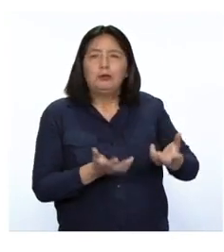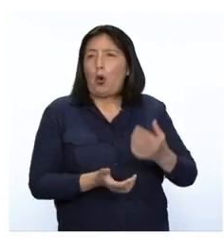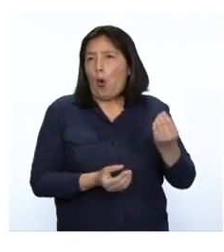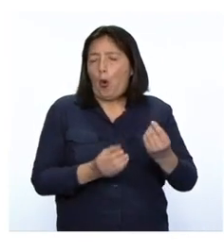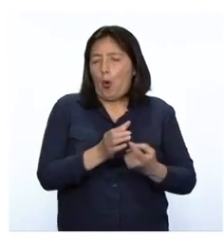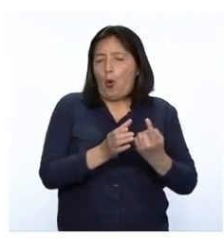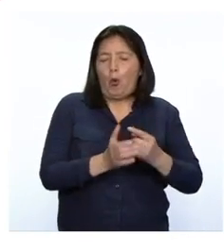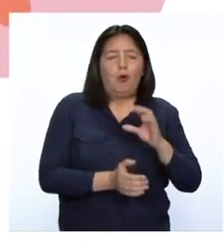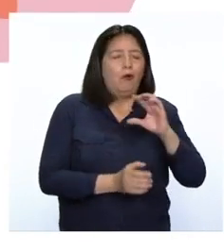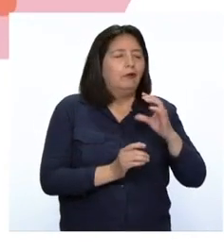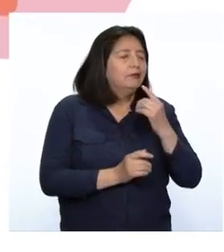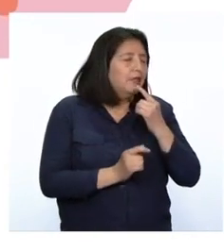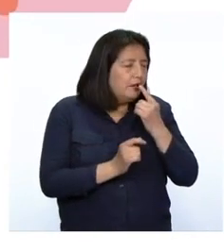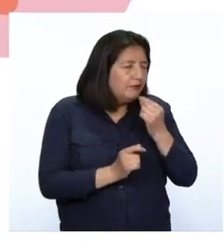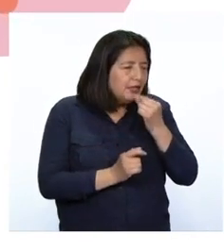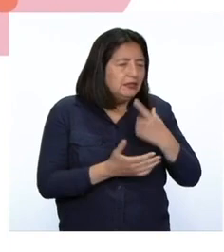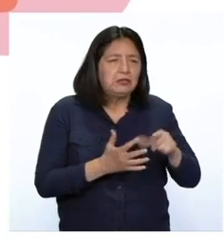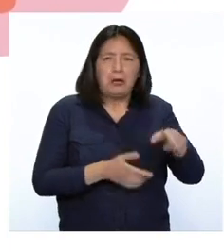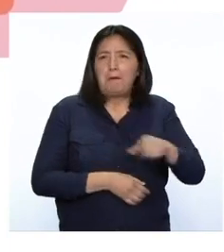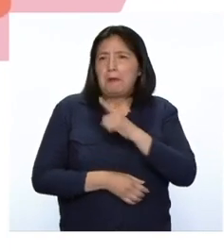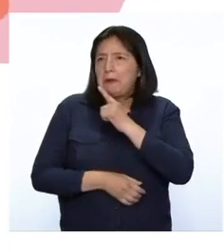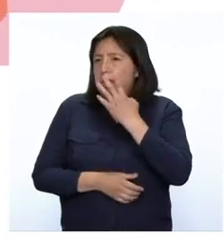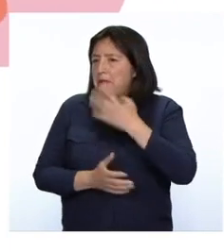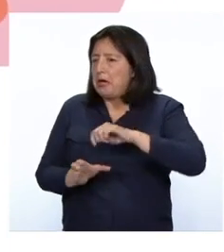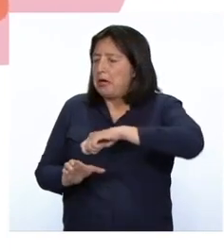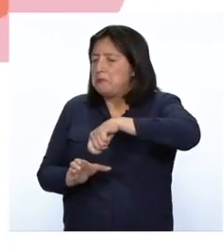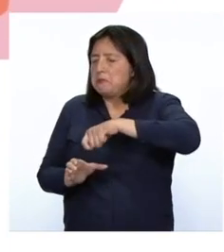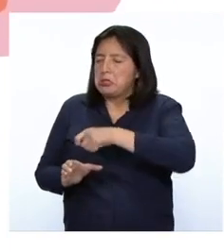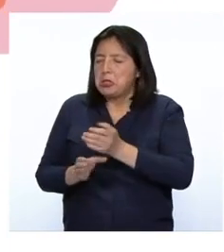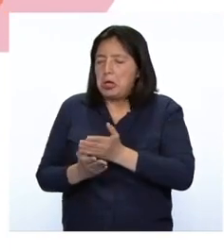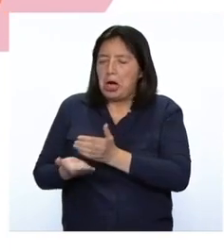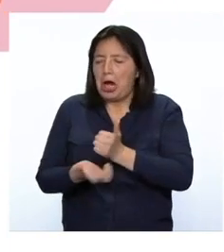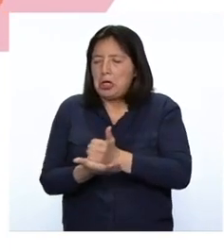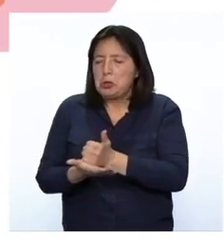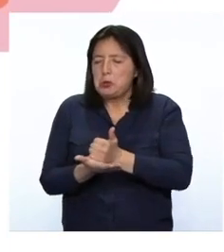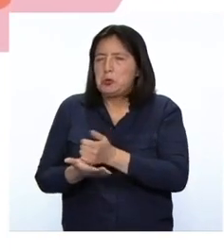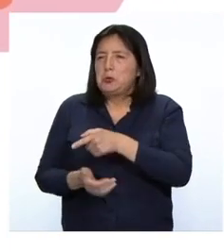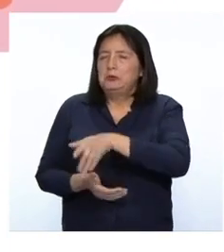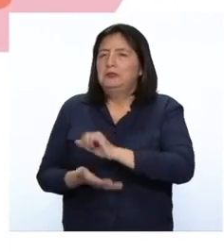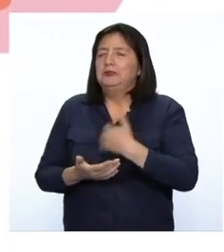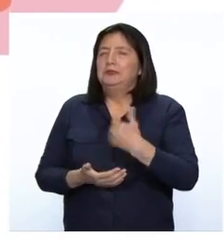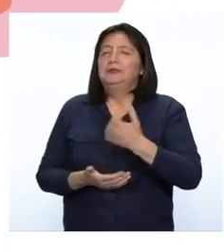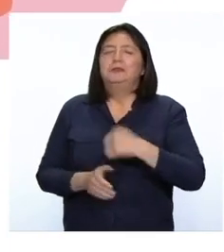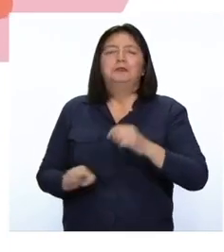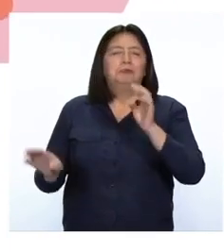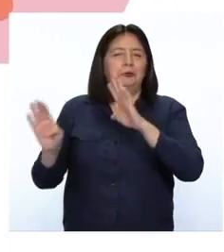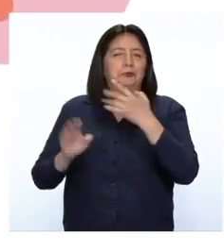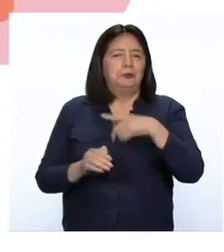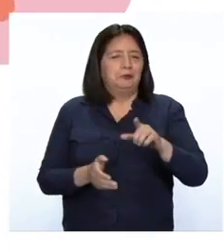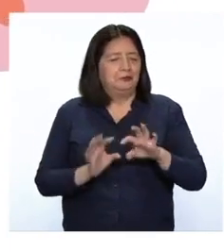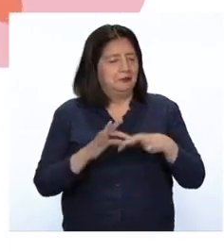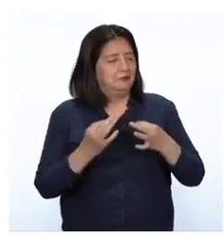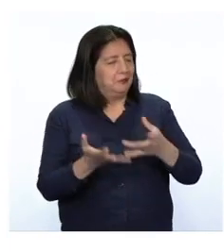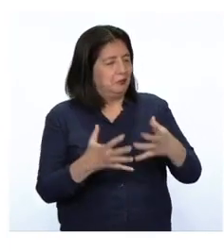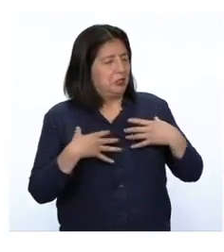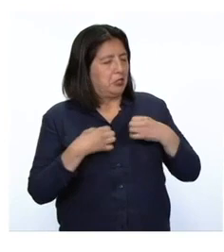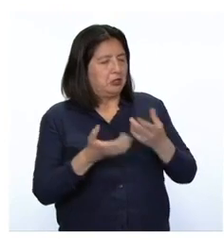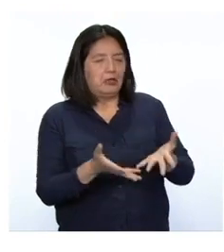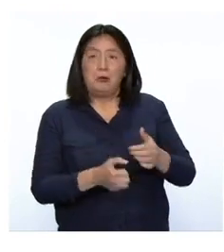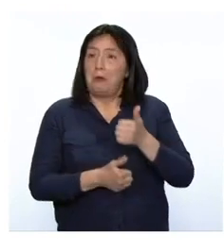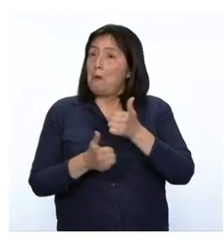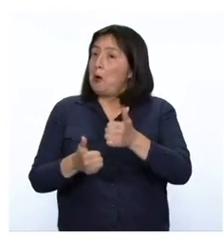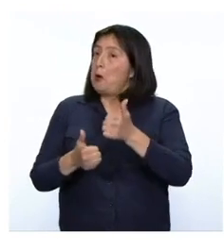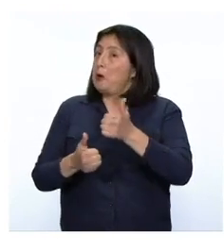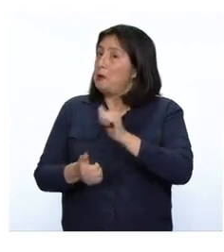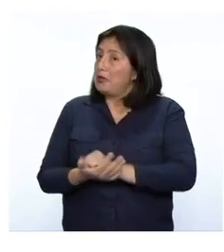mejor el hierro. Sus padres cocinan juntos de manera colaborativa y ambos se preocupan por mantener a la familia sana. ¡Qué